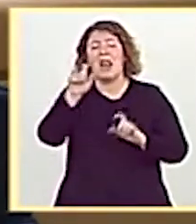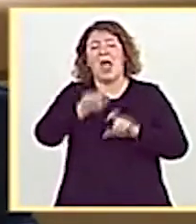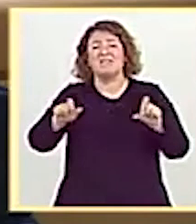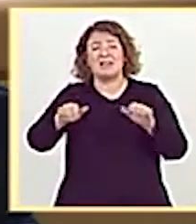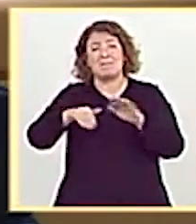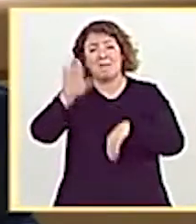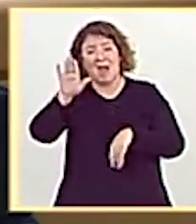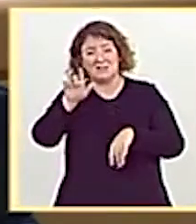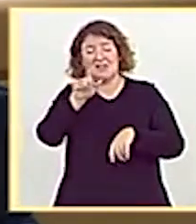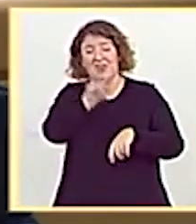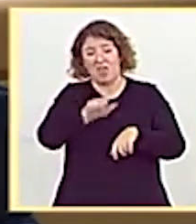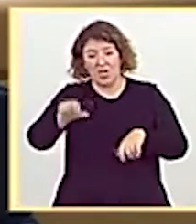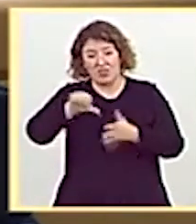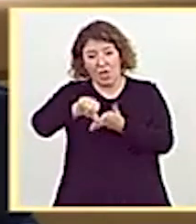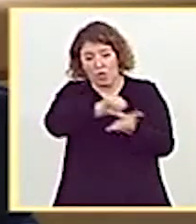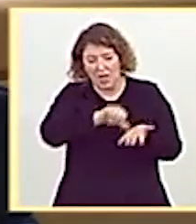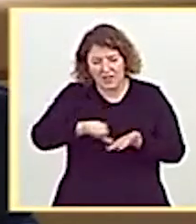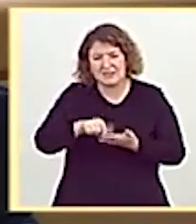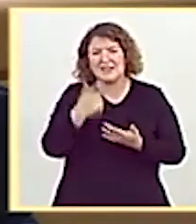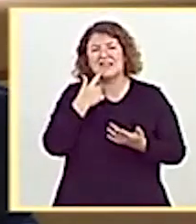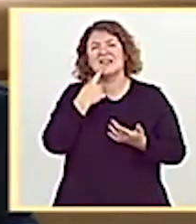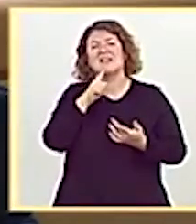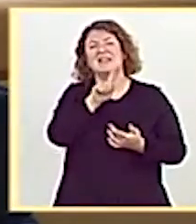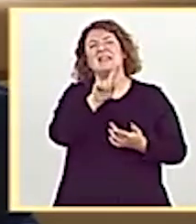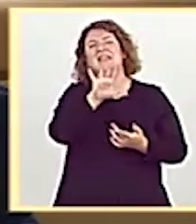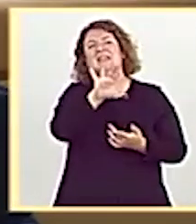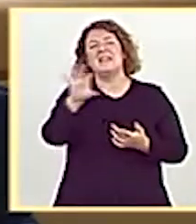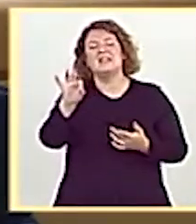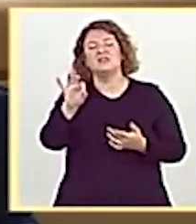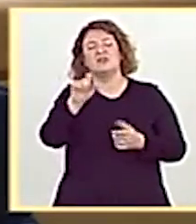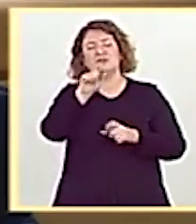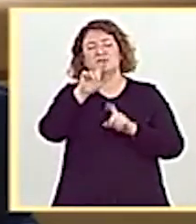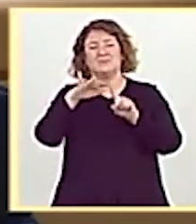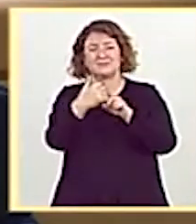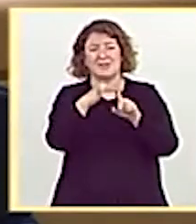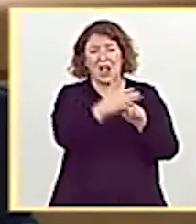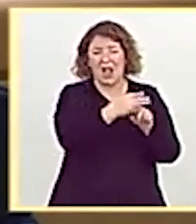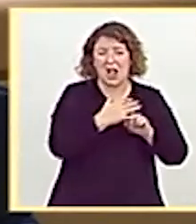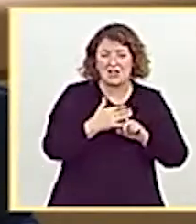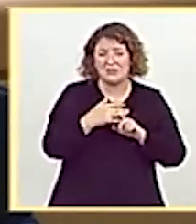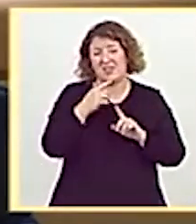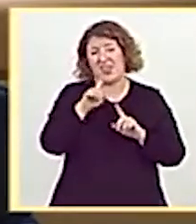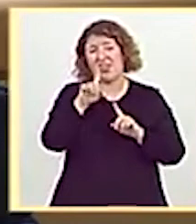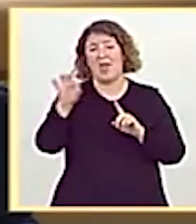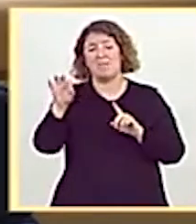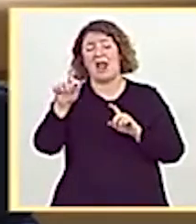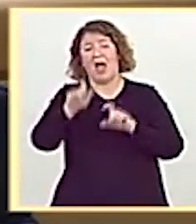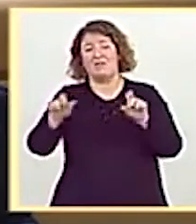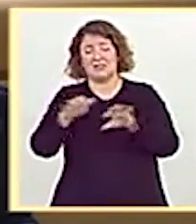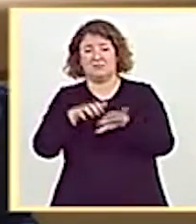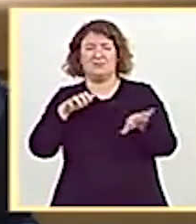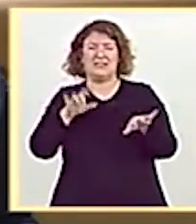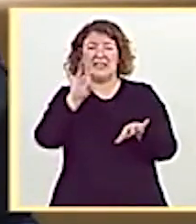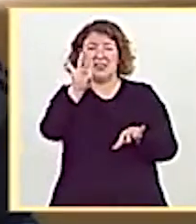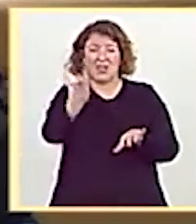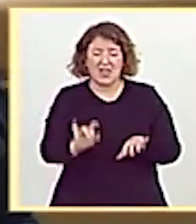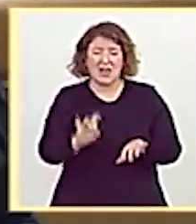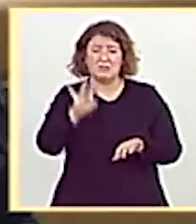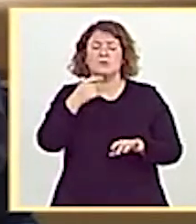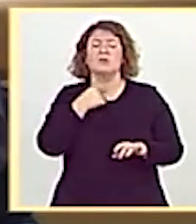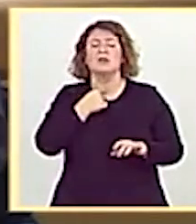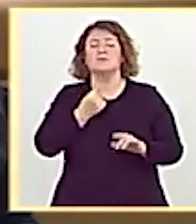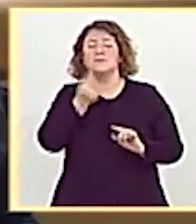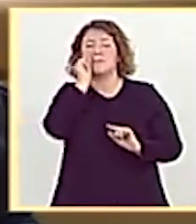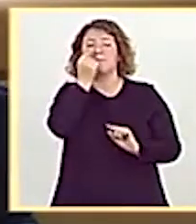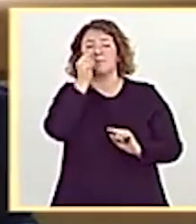incidencias acumuladas de más de 500 casos por 100.000 habitantes durante un periodo de 14 días, con una positividad de las PCR superior al